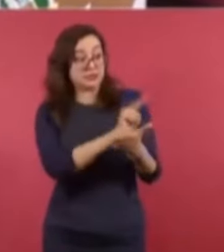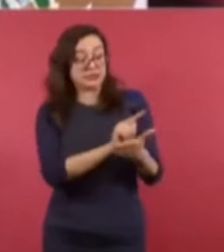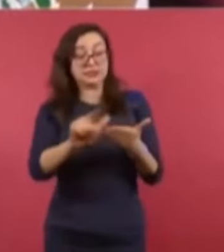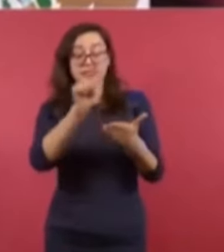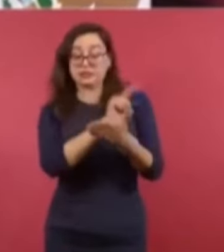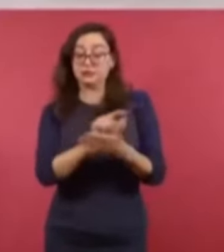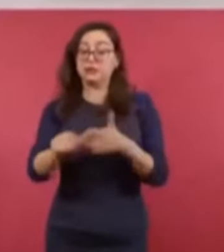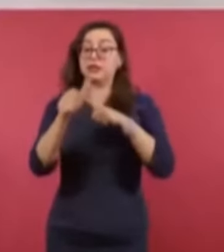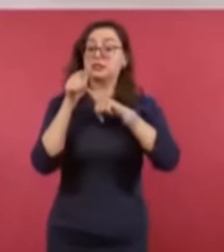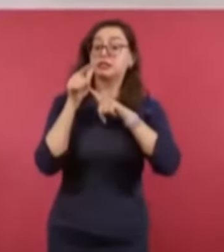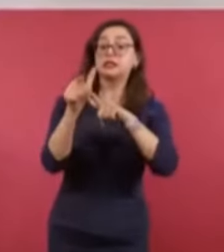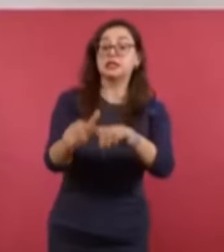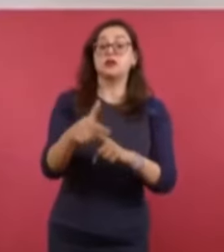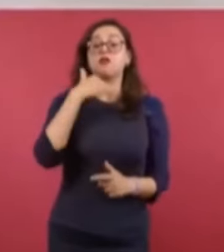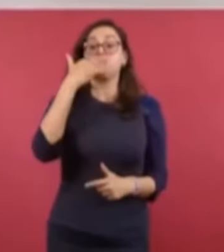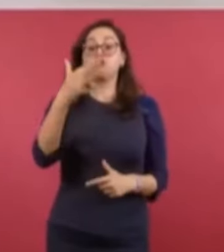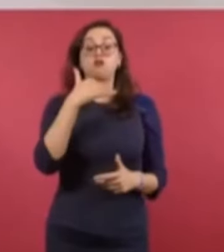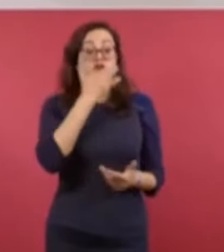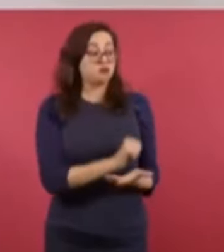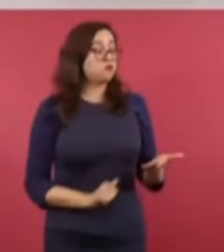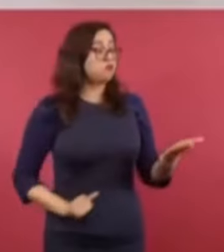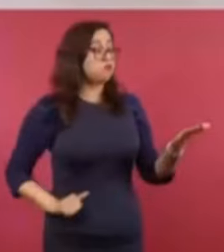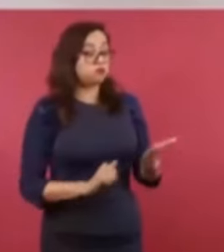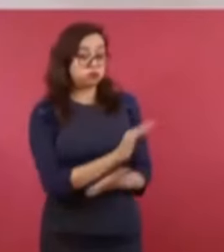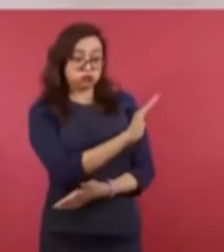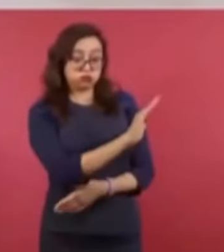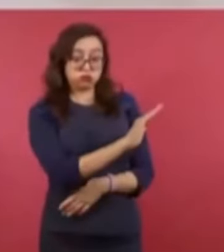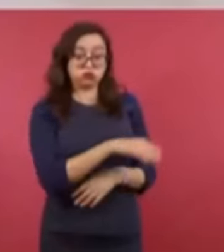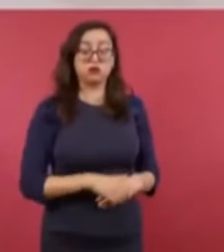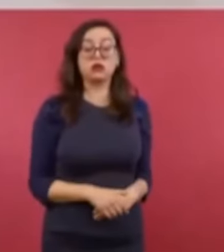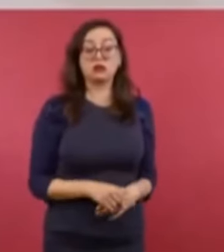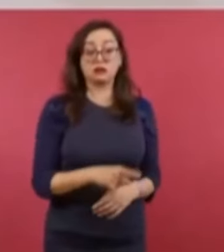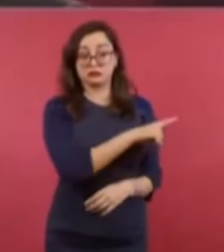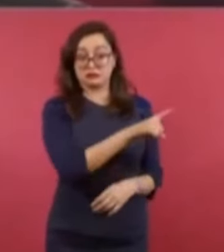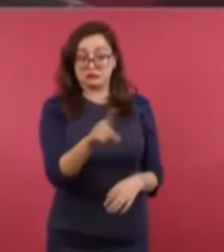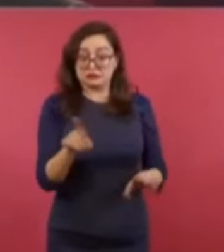la corrupción, esas prácticas autoritarias.